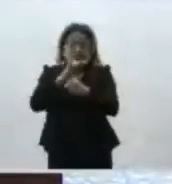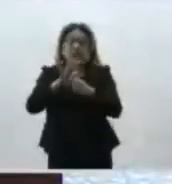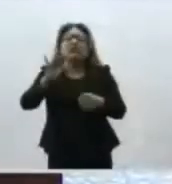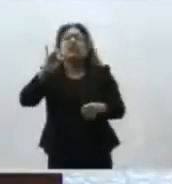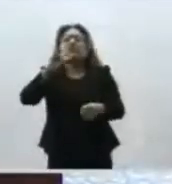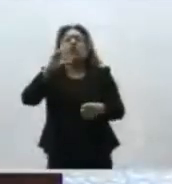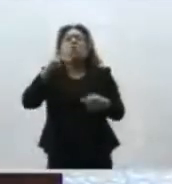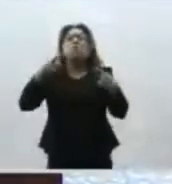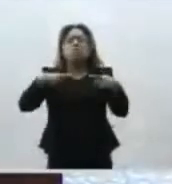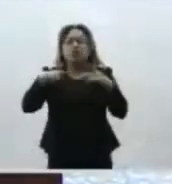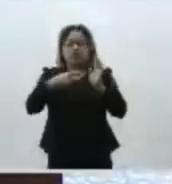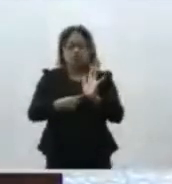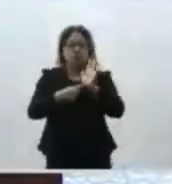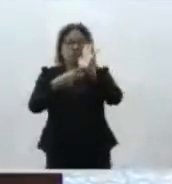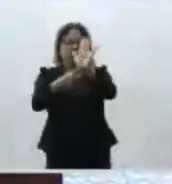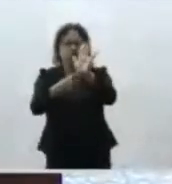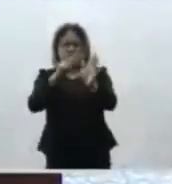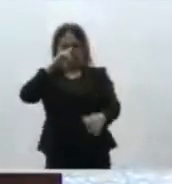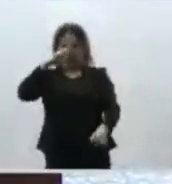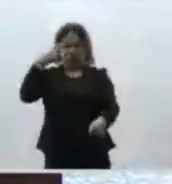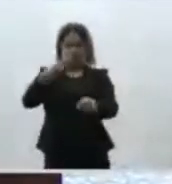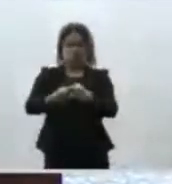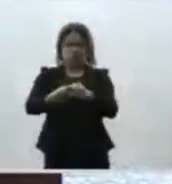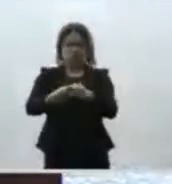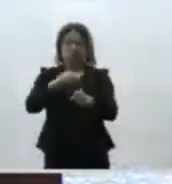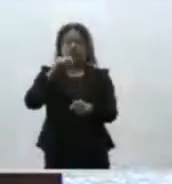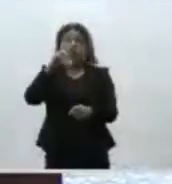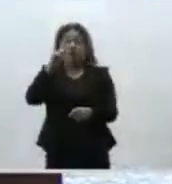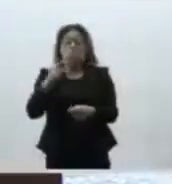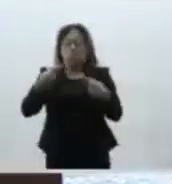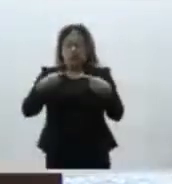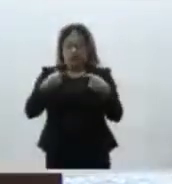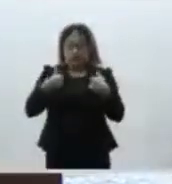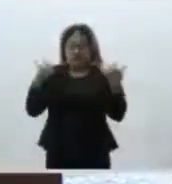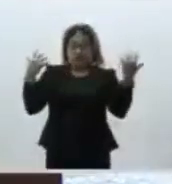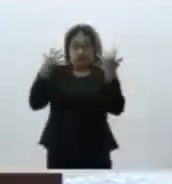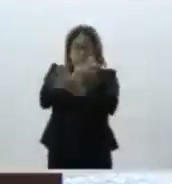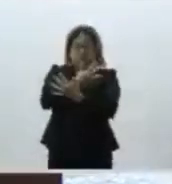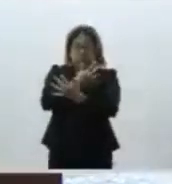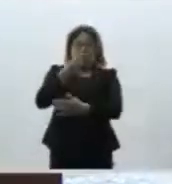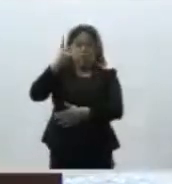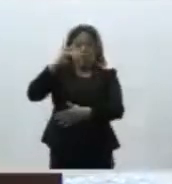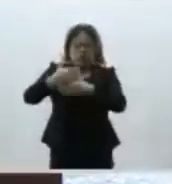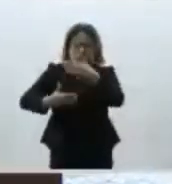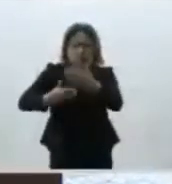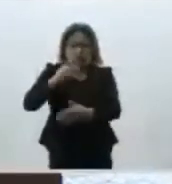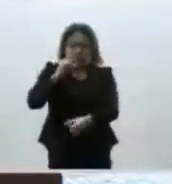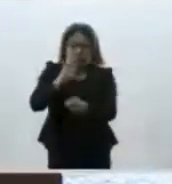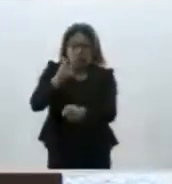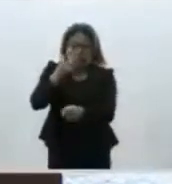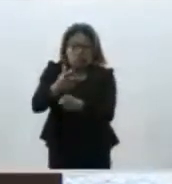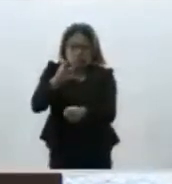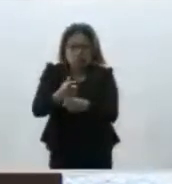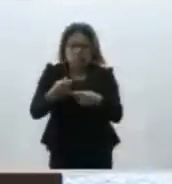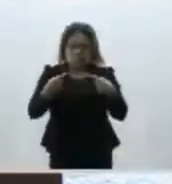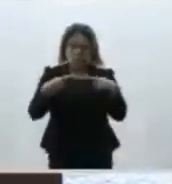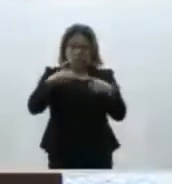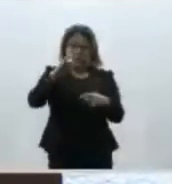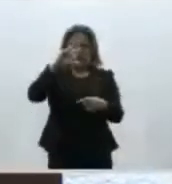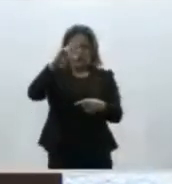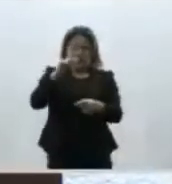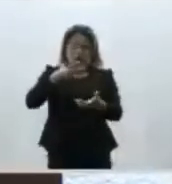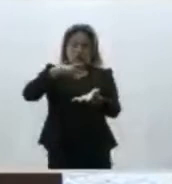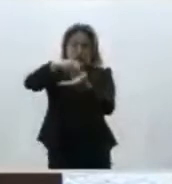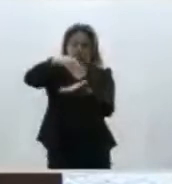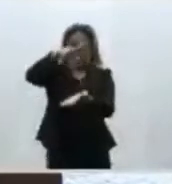demostrar la culpabilidad de quien es sujeto de un procedimiento sancionador con los elementos de prueba que existían en el sumario que existían